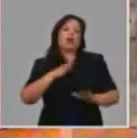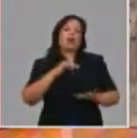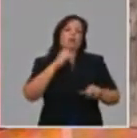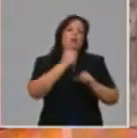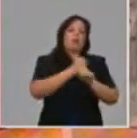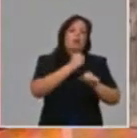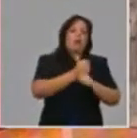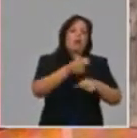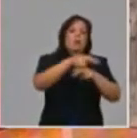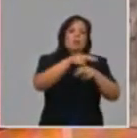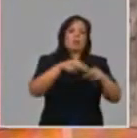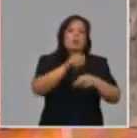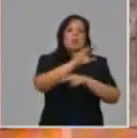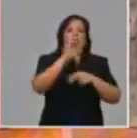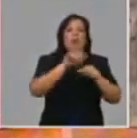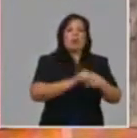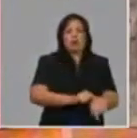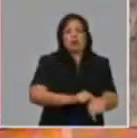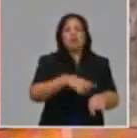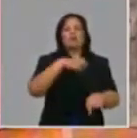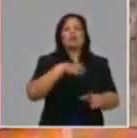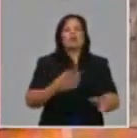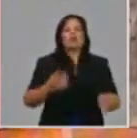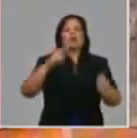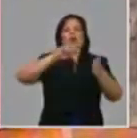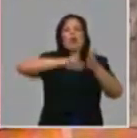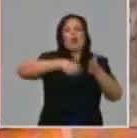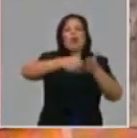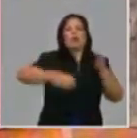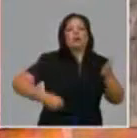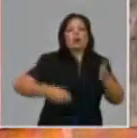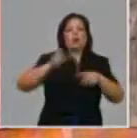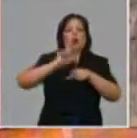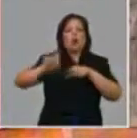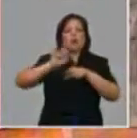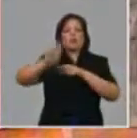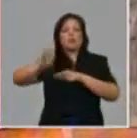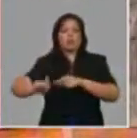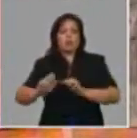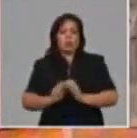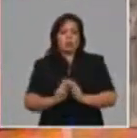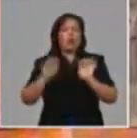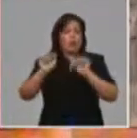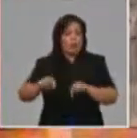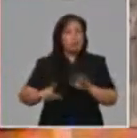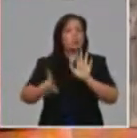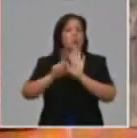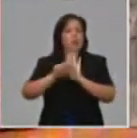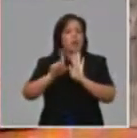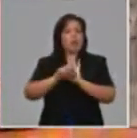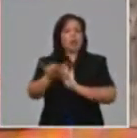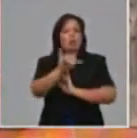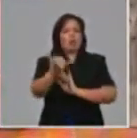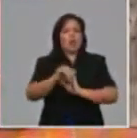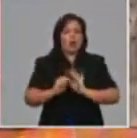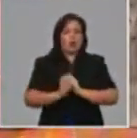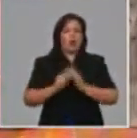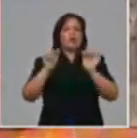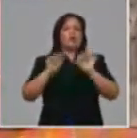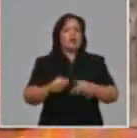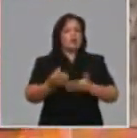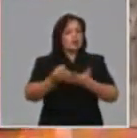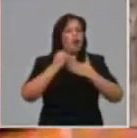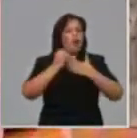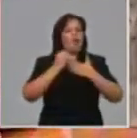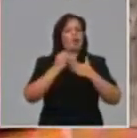contrato con campesinos y tienen una vía también legal de ofertar productos y ellos son un complemento a la oferta